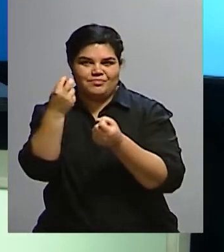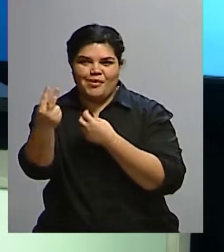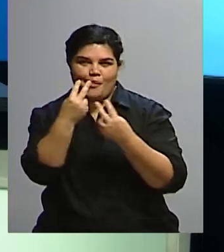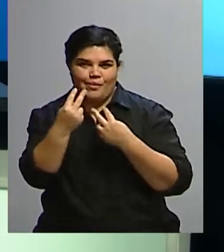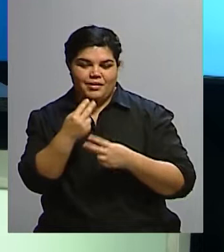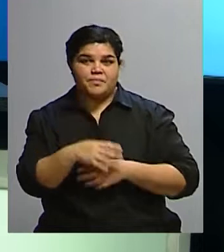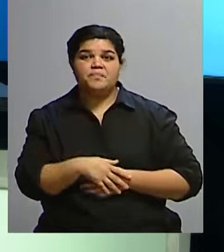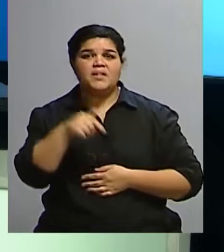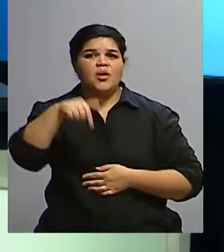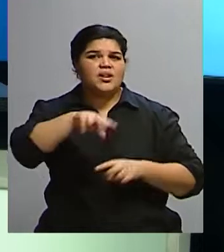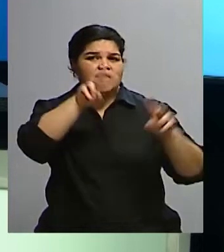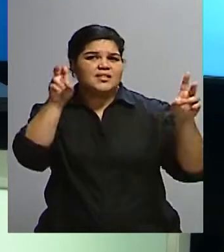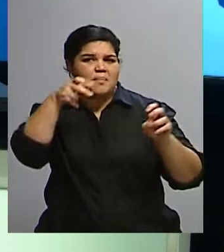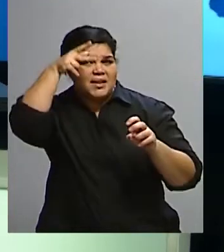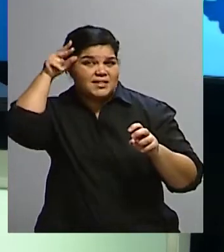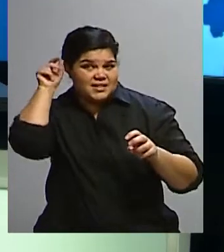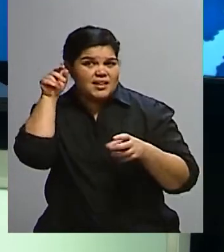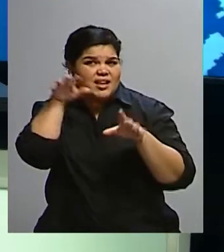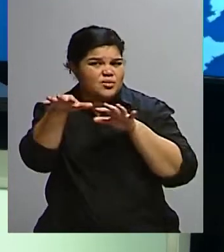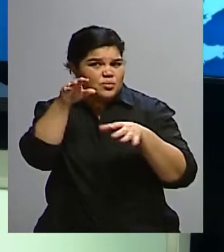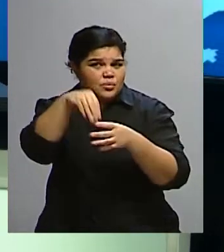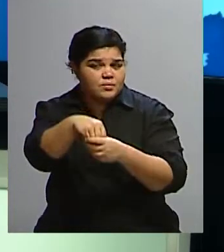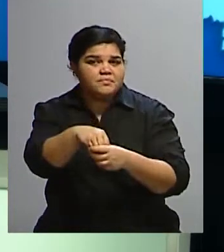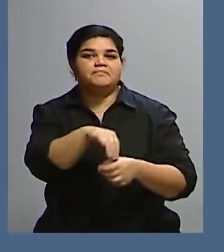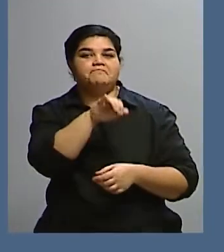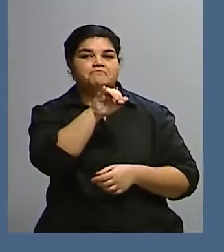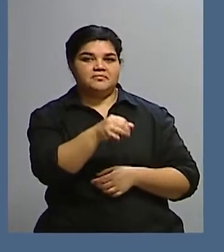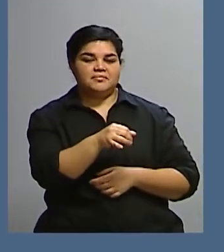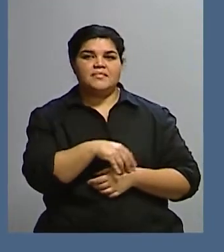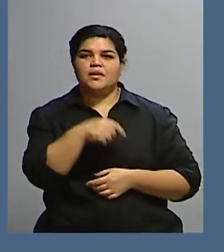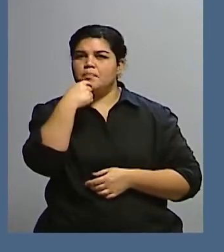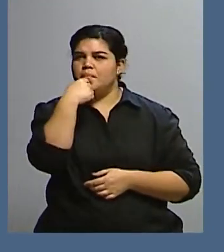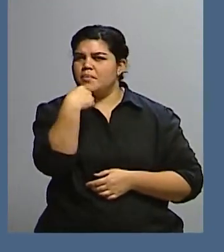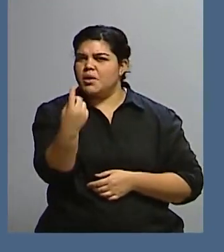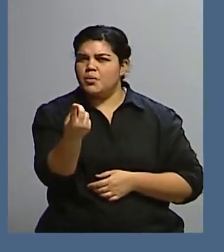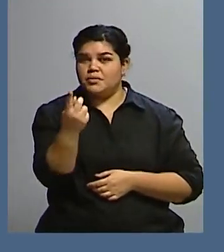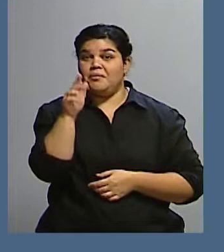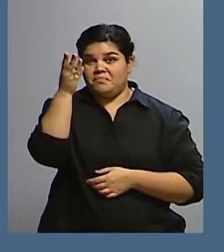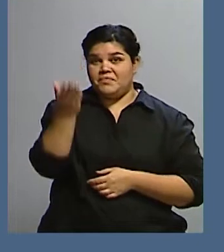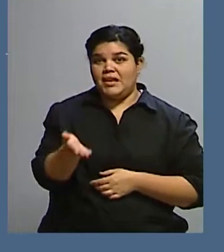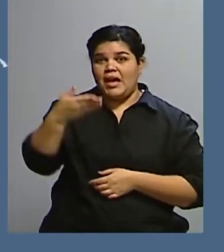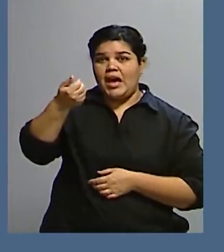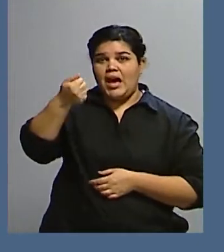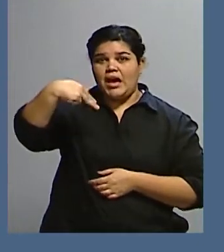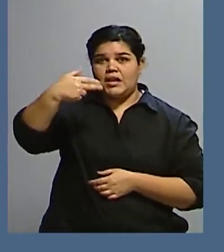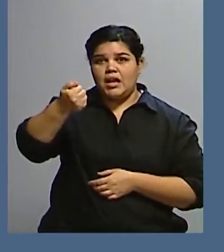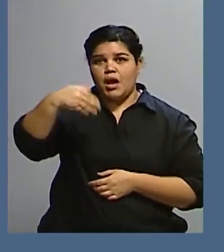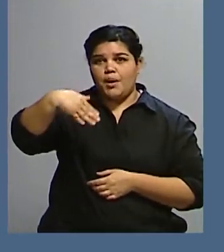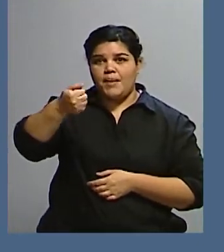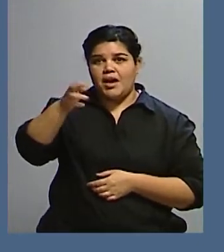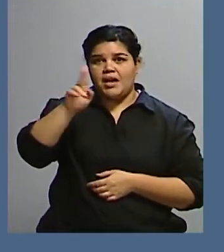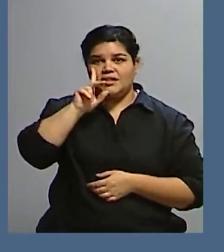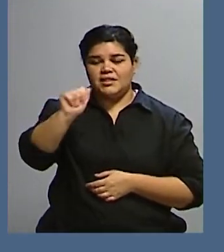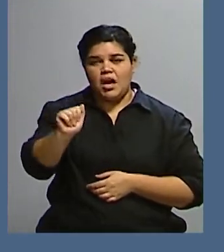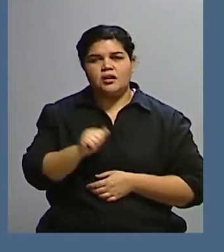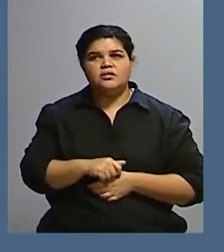en Chile. Así es. Y la pregunta es, justamente, Ana María, que nos interesa saber cuáles son las principales reformas